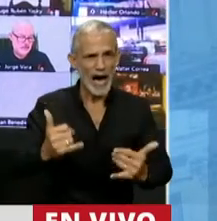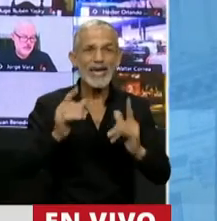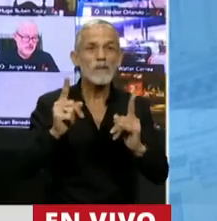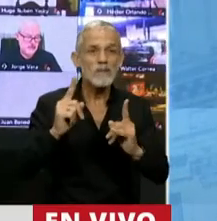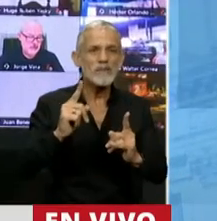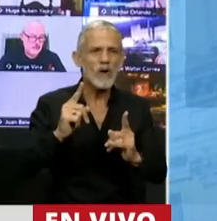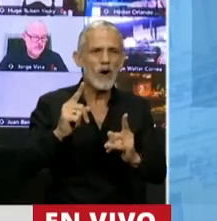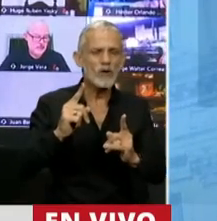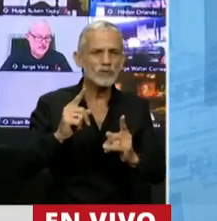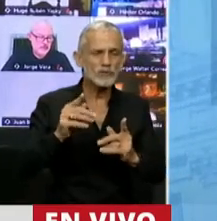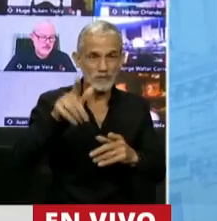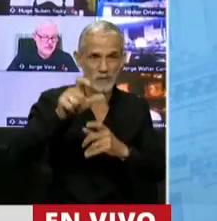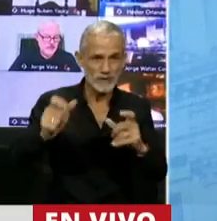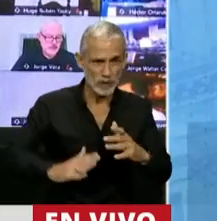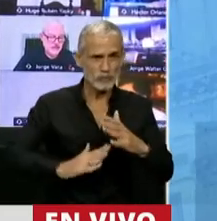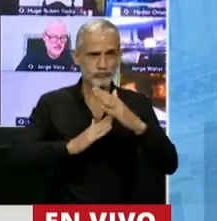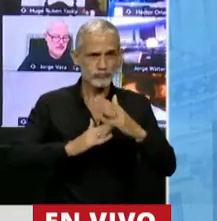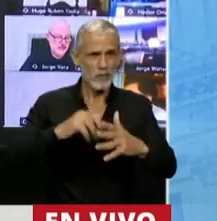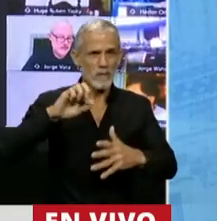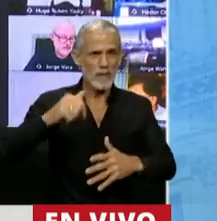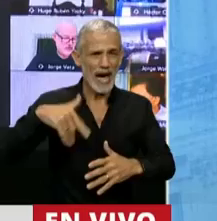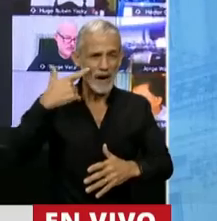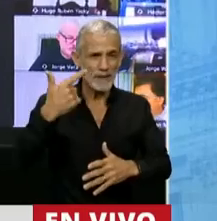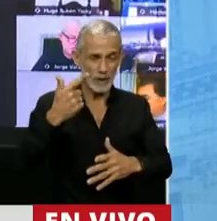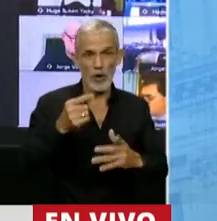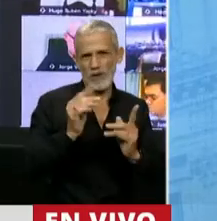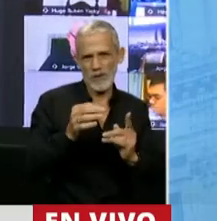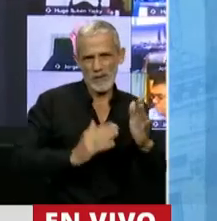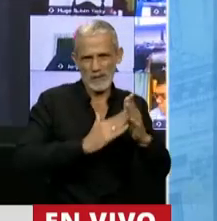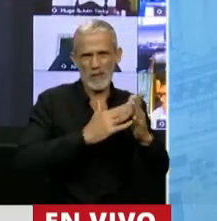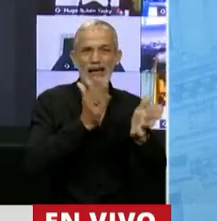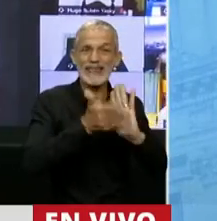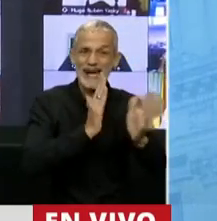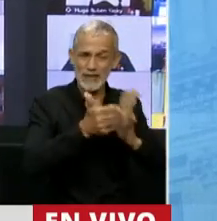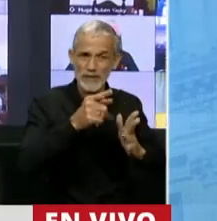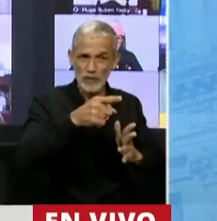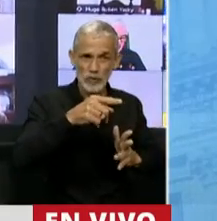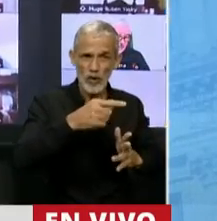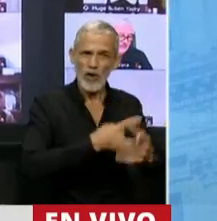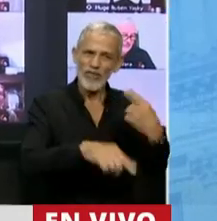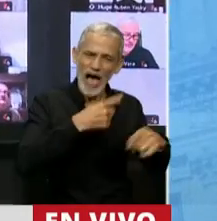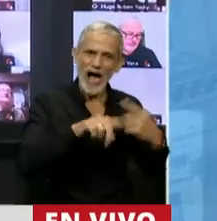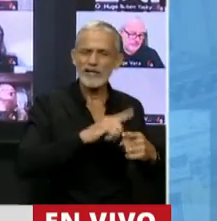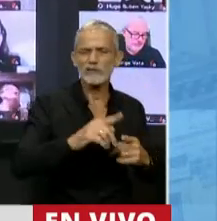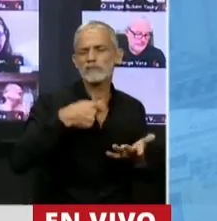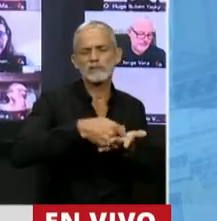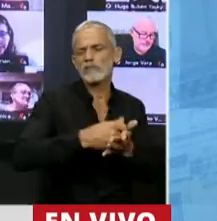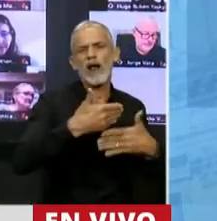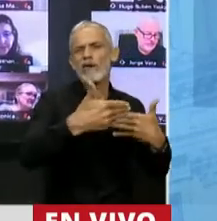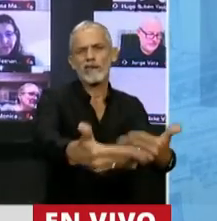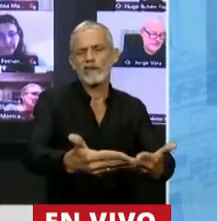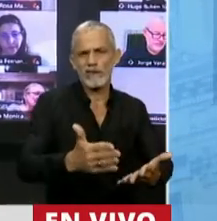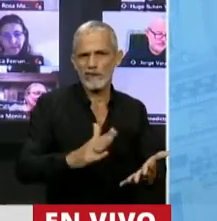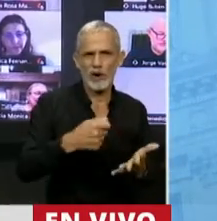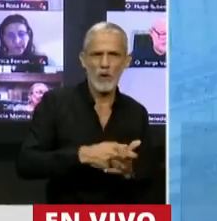los mismos prestadores de estos tratamientos donde manifiestan pagos, retrasos en los pagos,